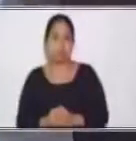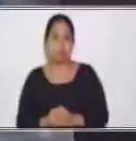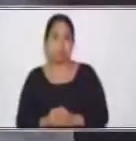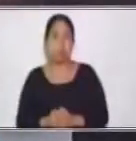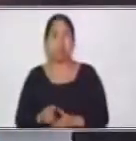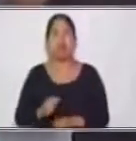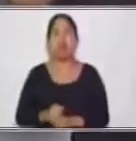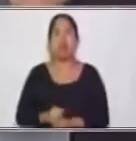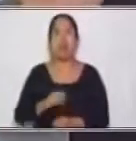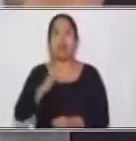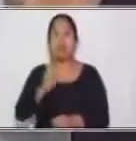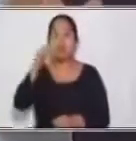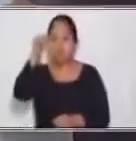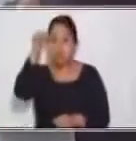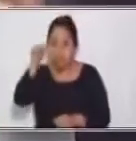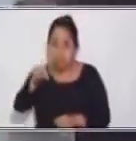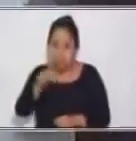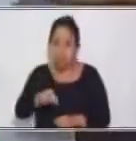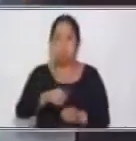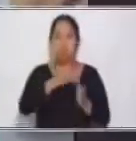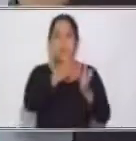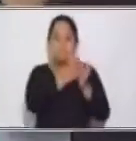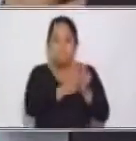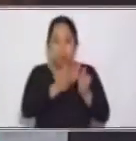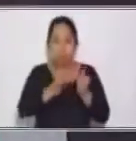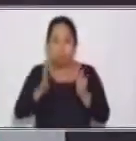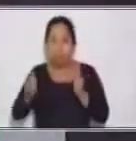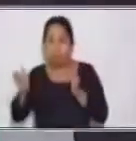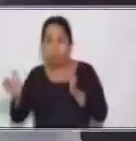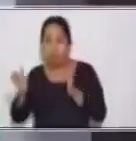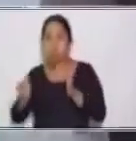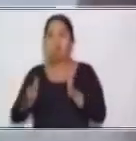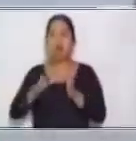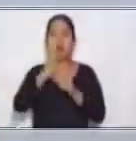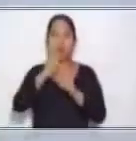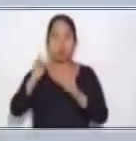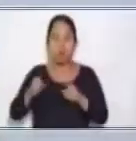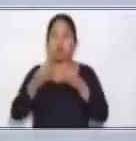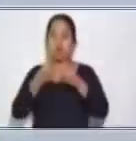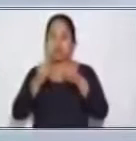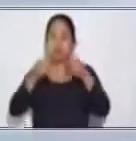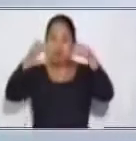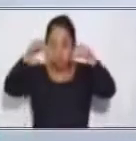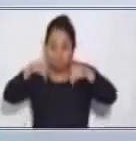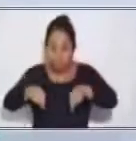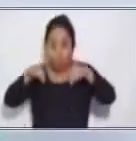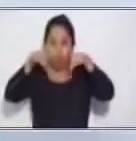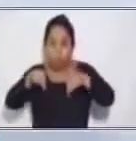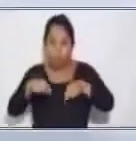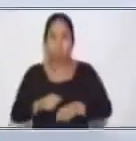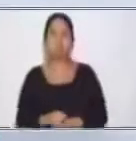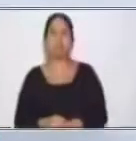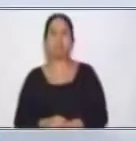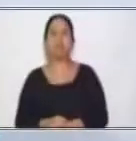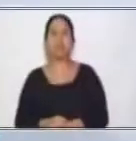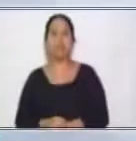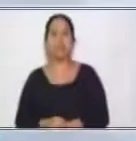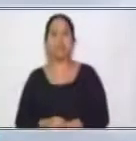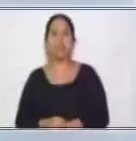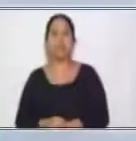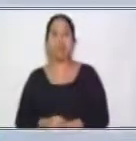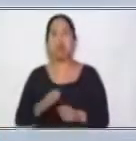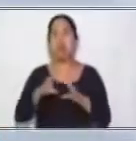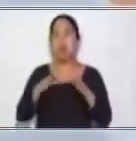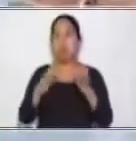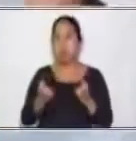es una parte de la oración en donde estamos aplicando la acción presente. Así mismo, vamos a comprender que